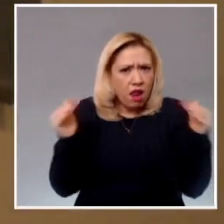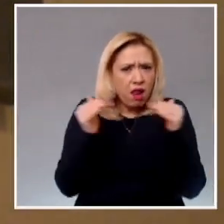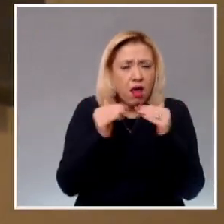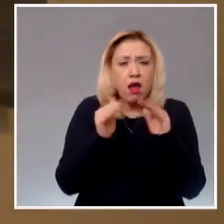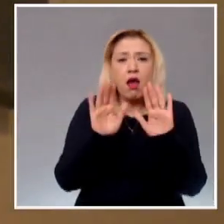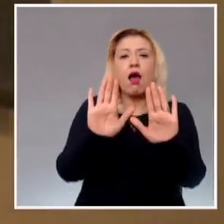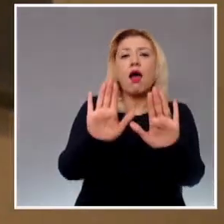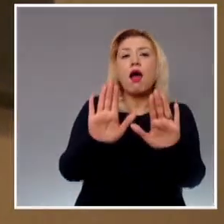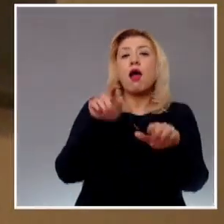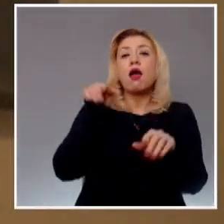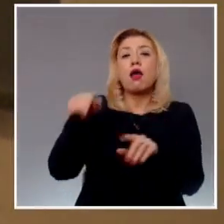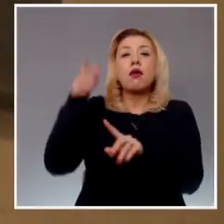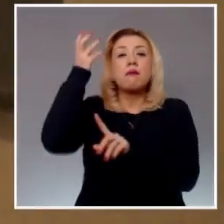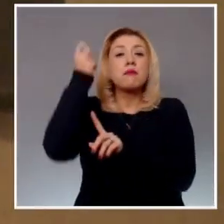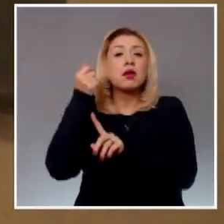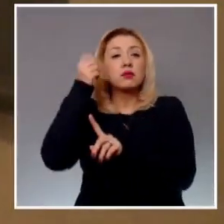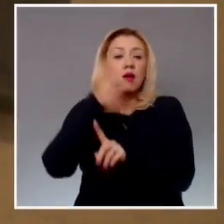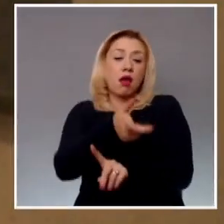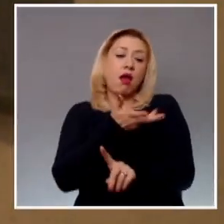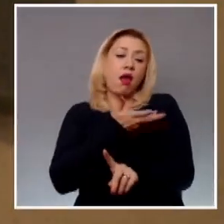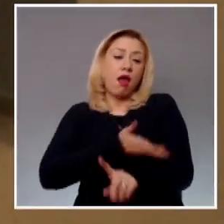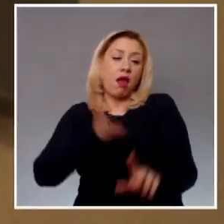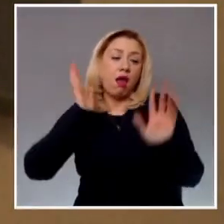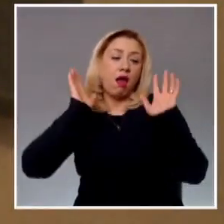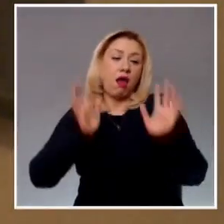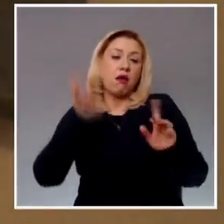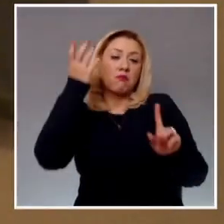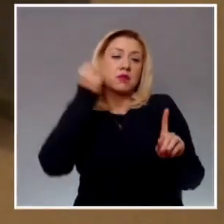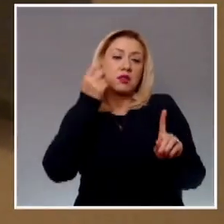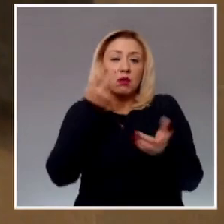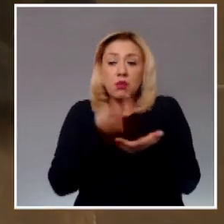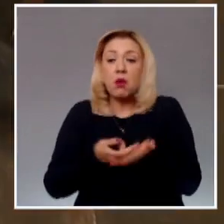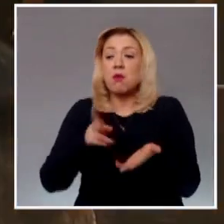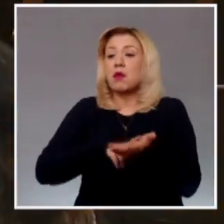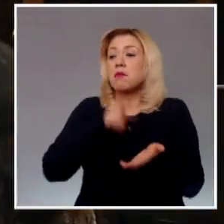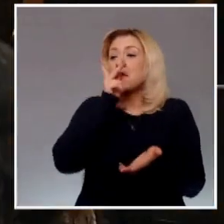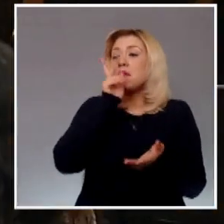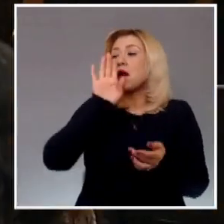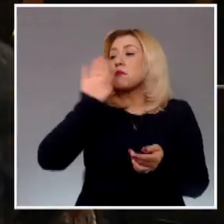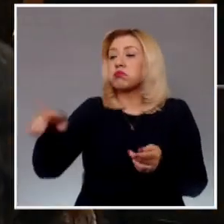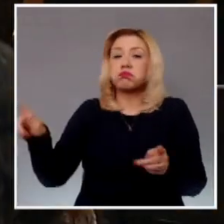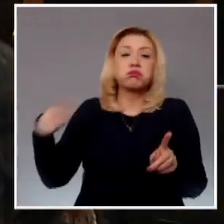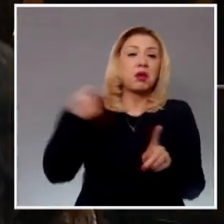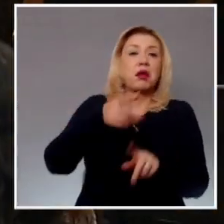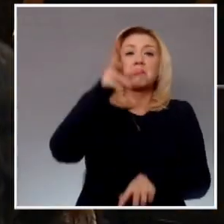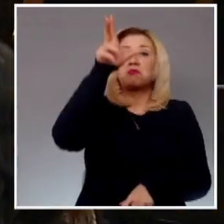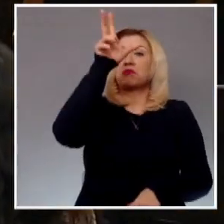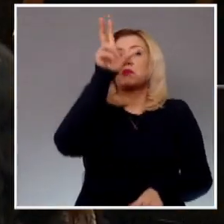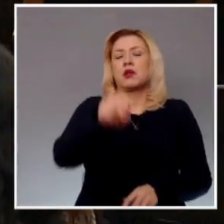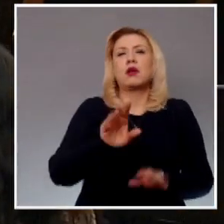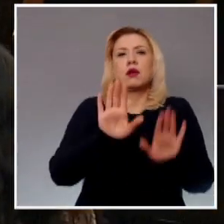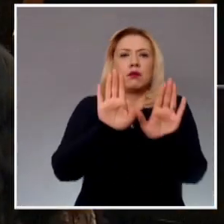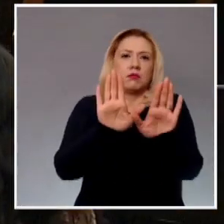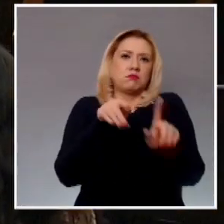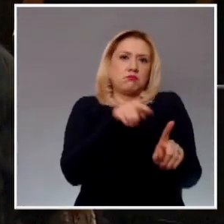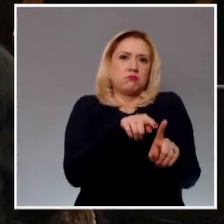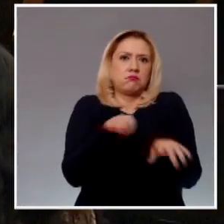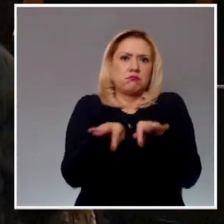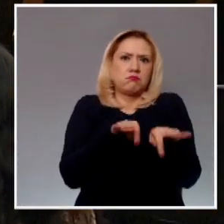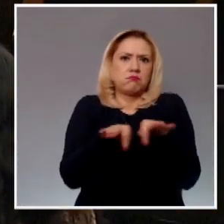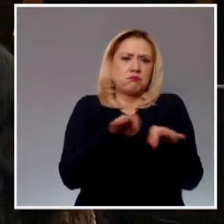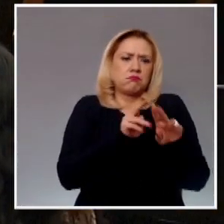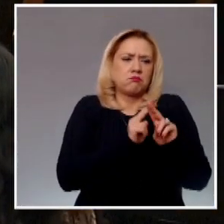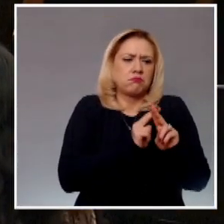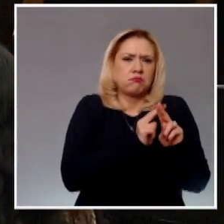que tiene solvencia económica y concluir que carece del carácter de dependiente del trabajador fallecido para poder reclamar la